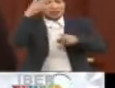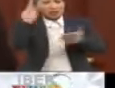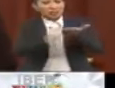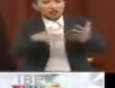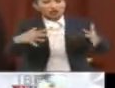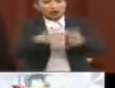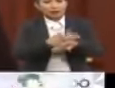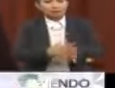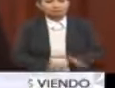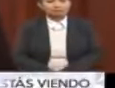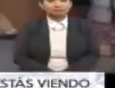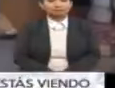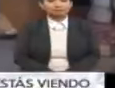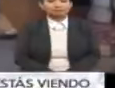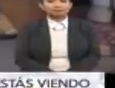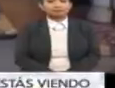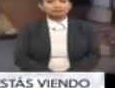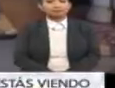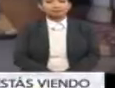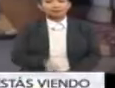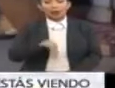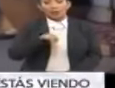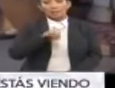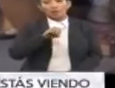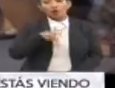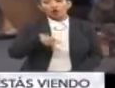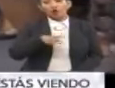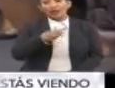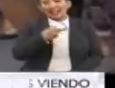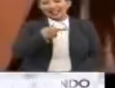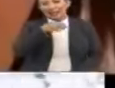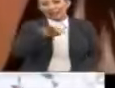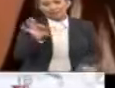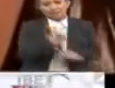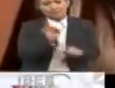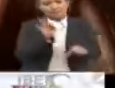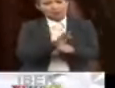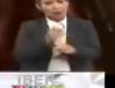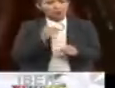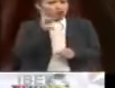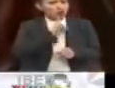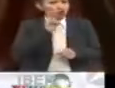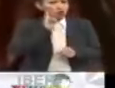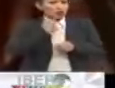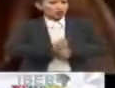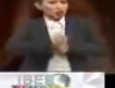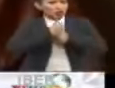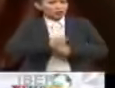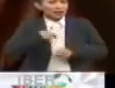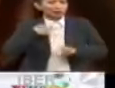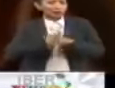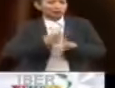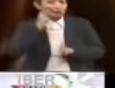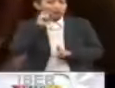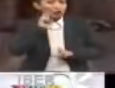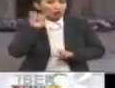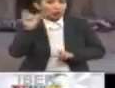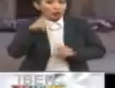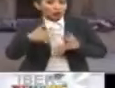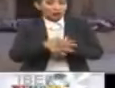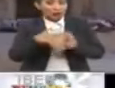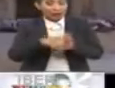crimes de Mugwege ha dedicado su vida a defender a las víctimas de violencia sexual en tiempos de guerra.